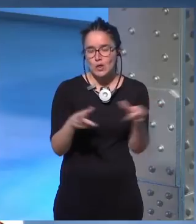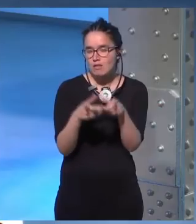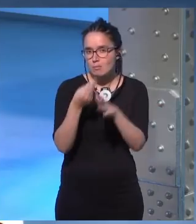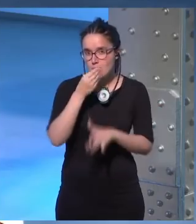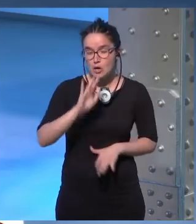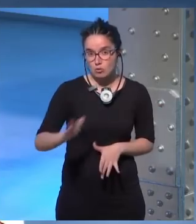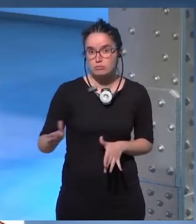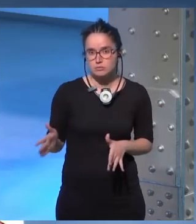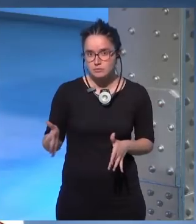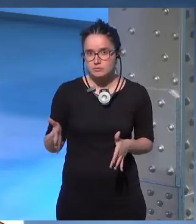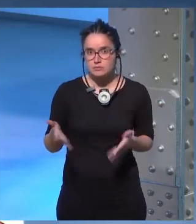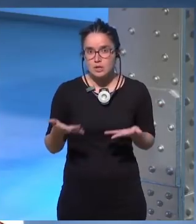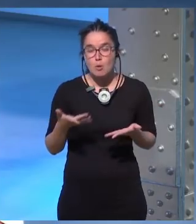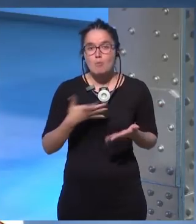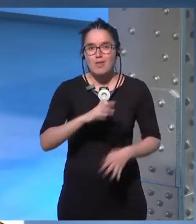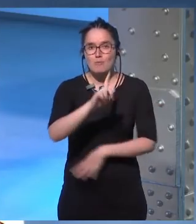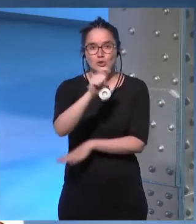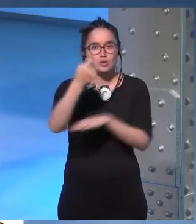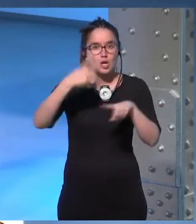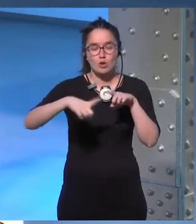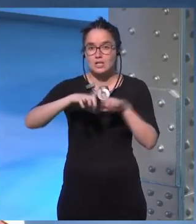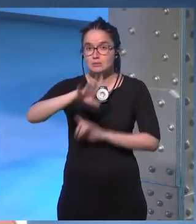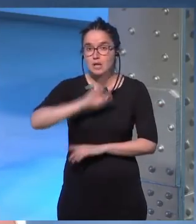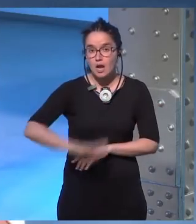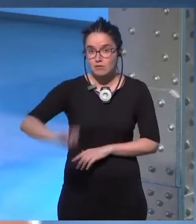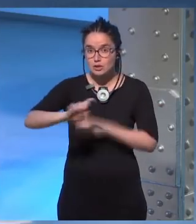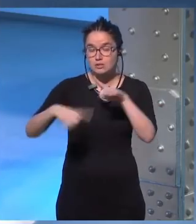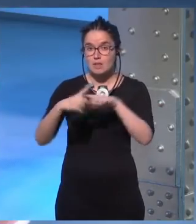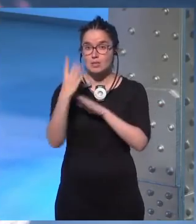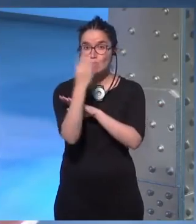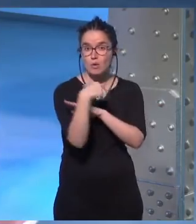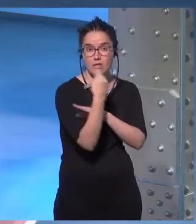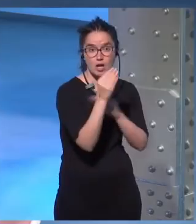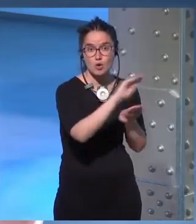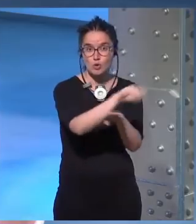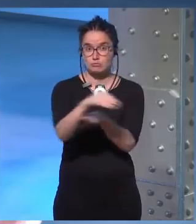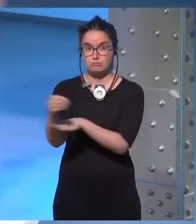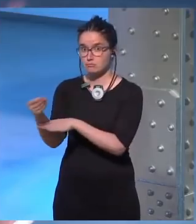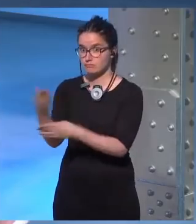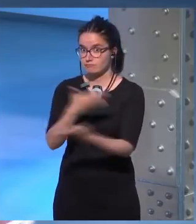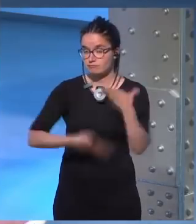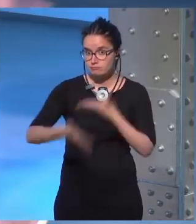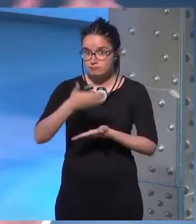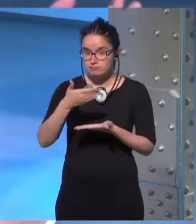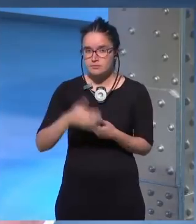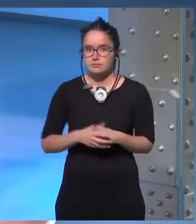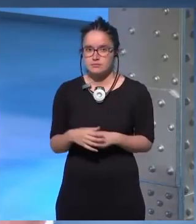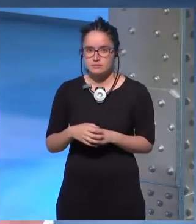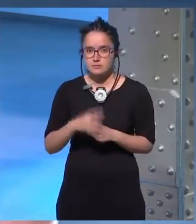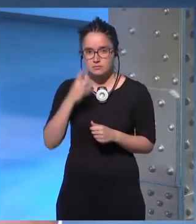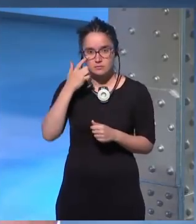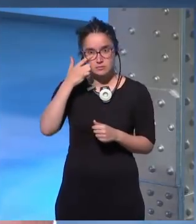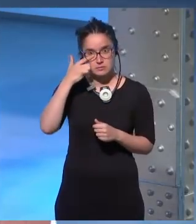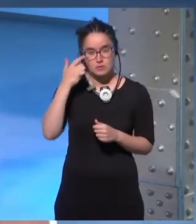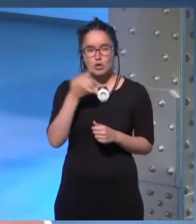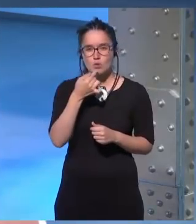mejor que podemos lograr cosas extraordinarias y encima cuidarnos unos a otros mientras lo hacemos como